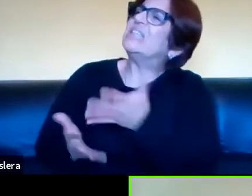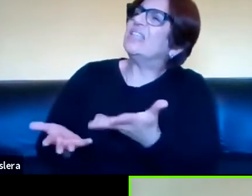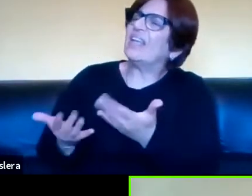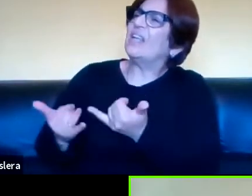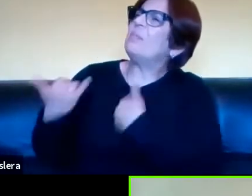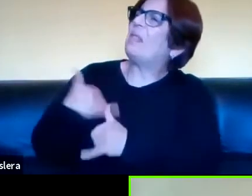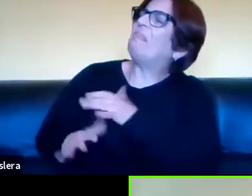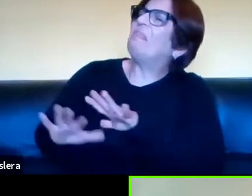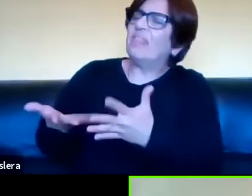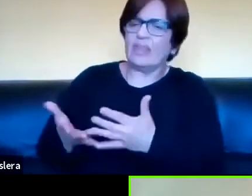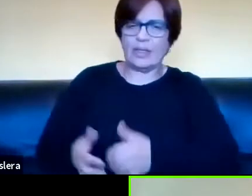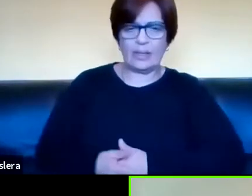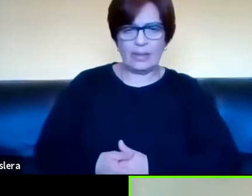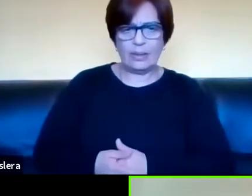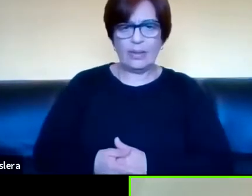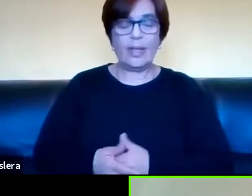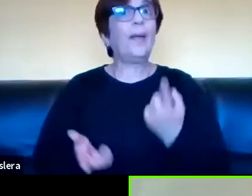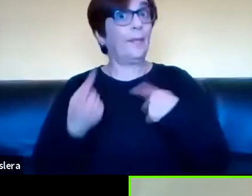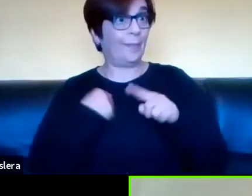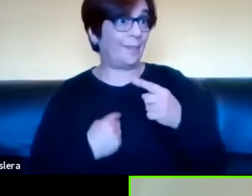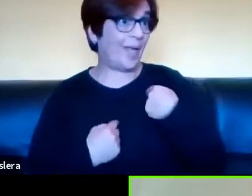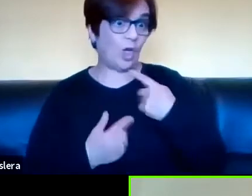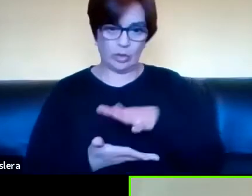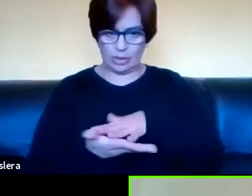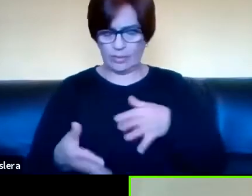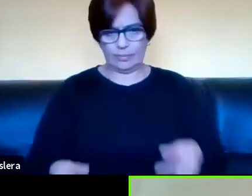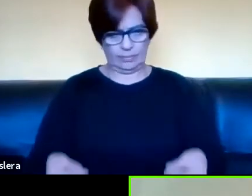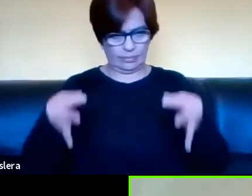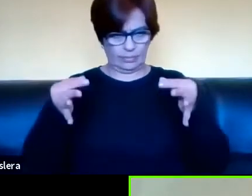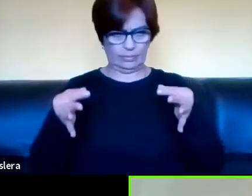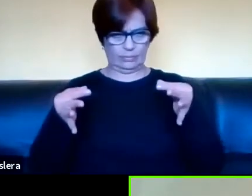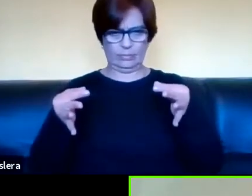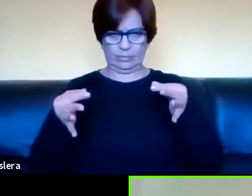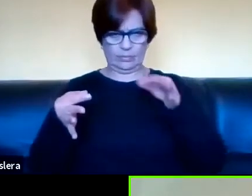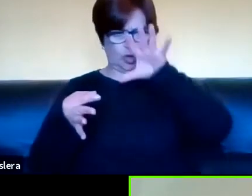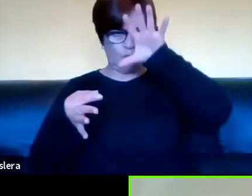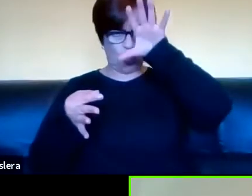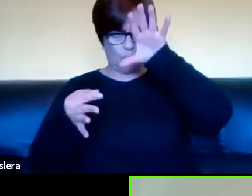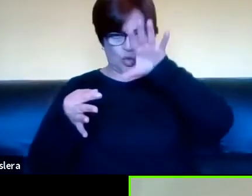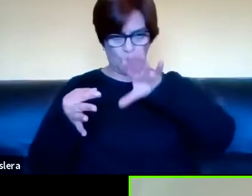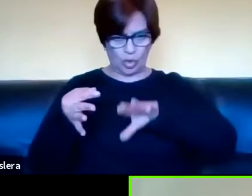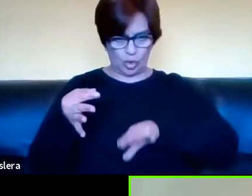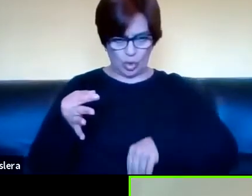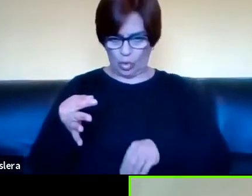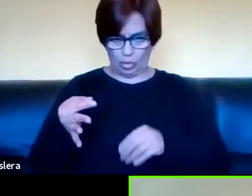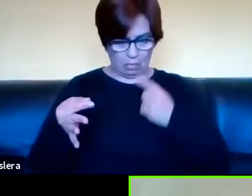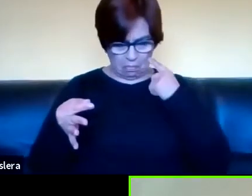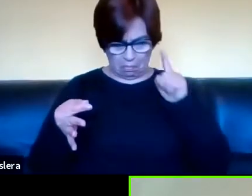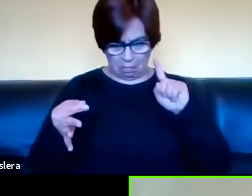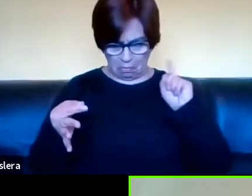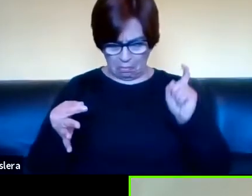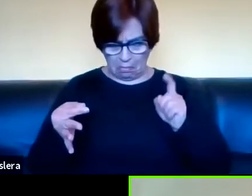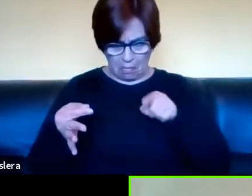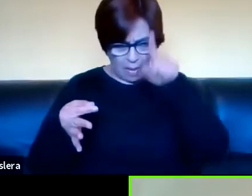¿Qué me estás diciendo con esto? En cambio, cuando tengo un texto, todo el significado se agota en el texto escrito.